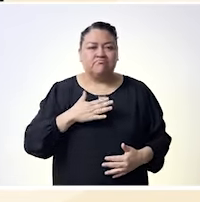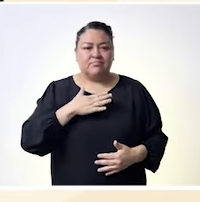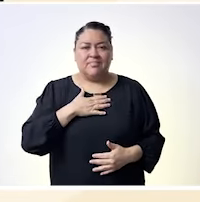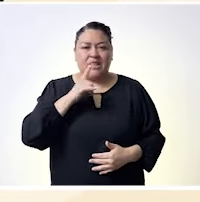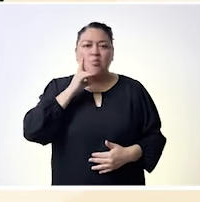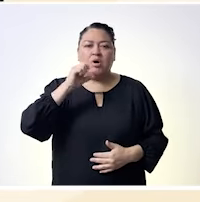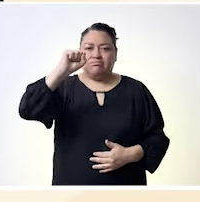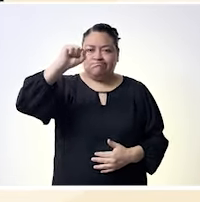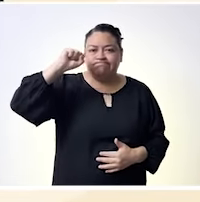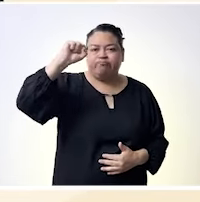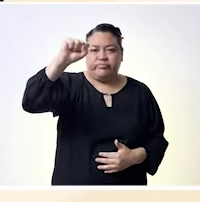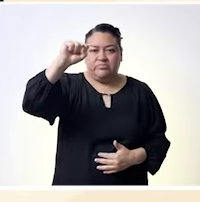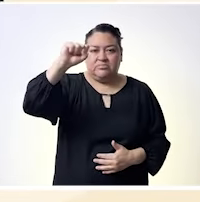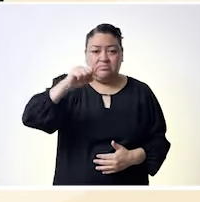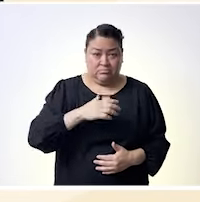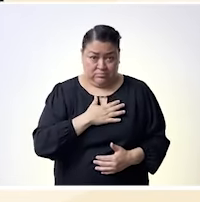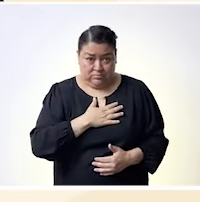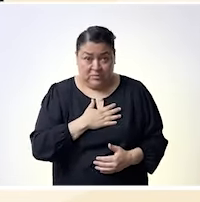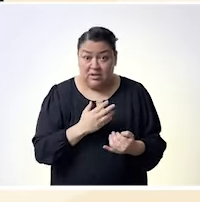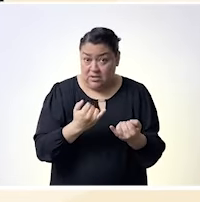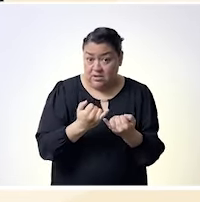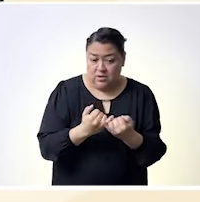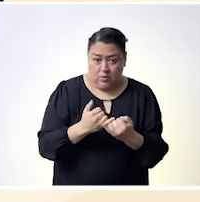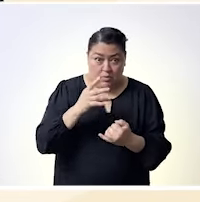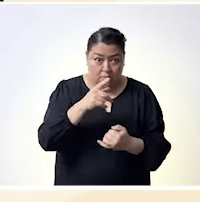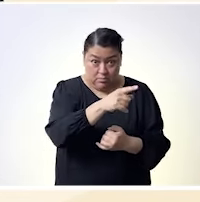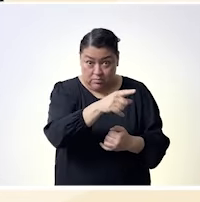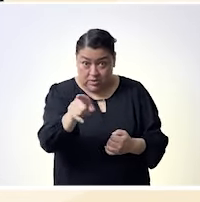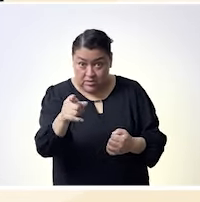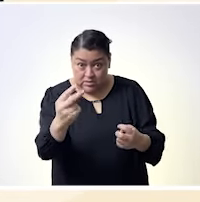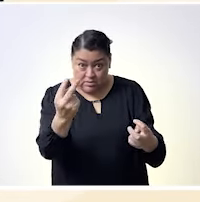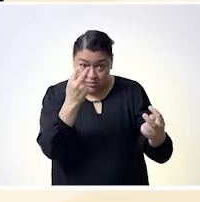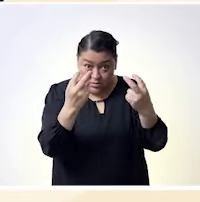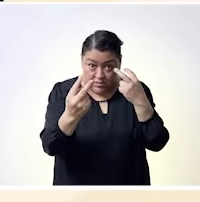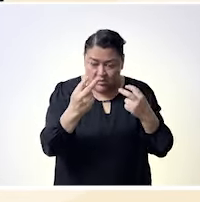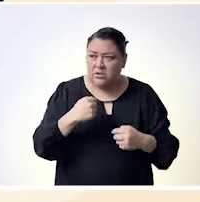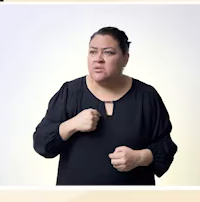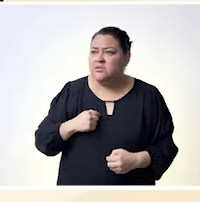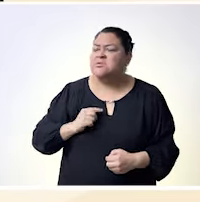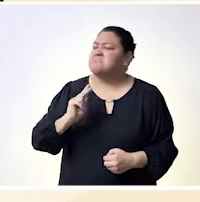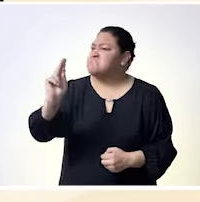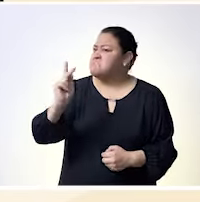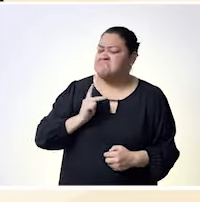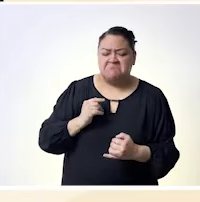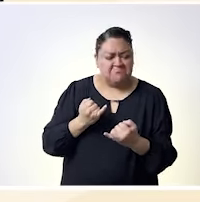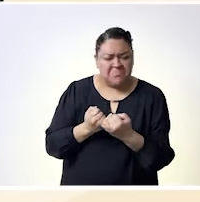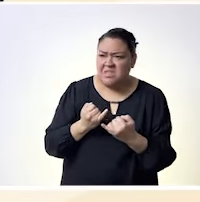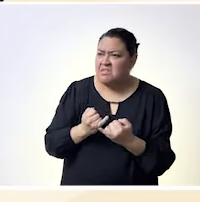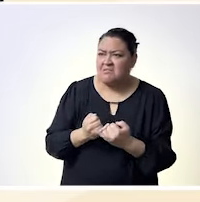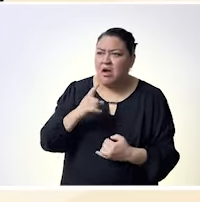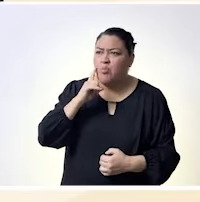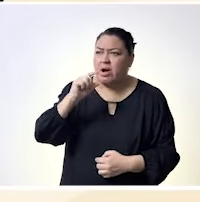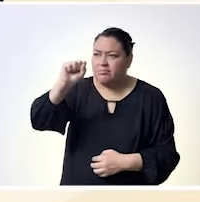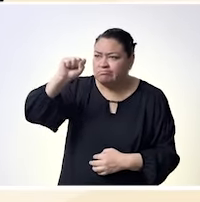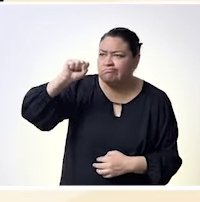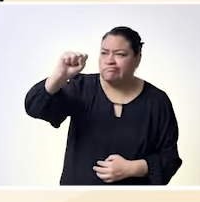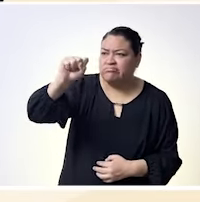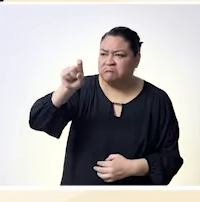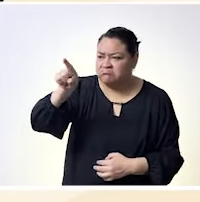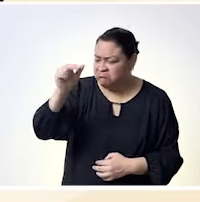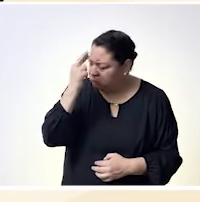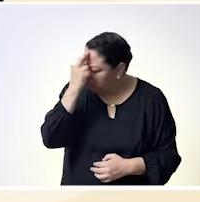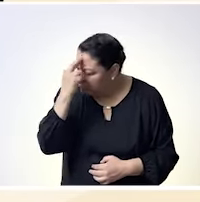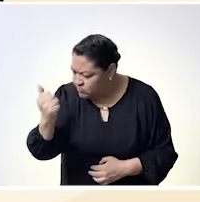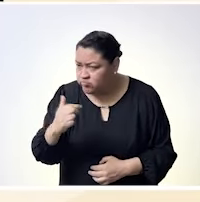tendremos entonces la posibilidad de poder comprender en conjunto porque digo al final el feminismo construye esta categoría de género como